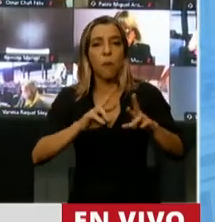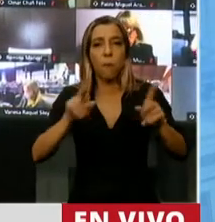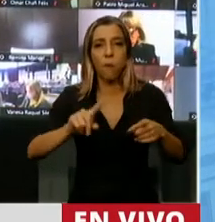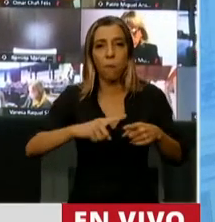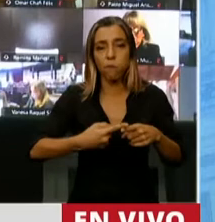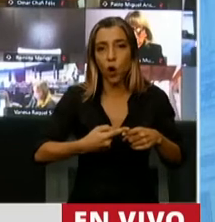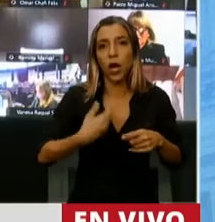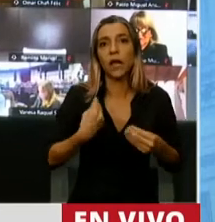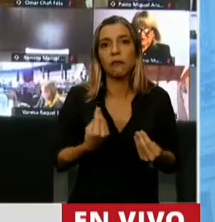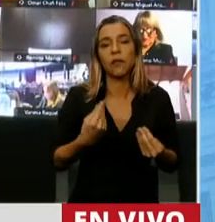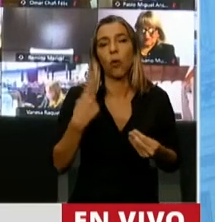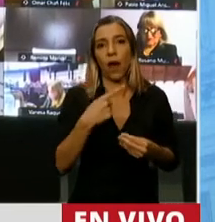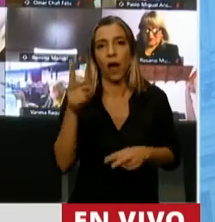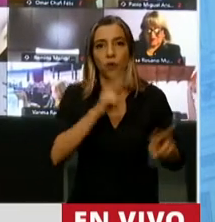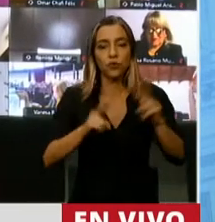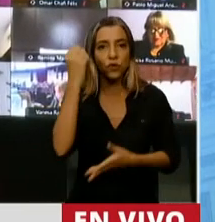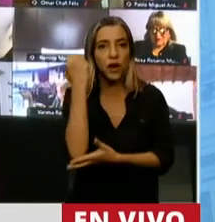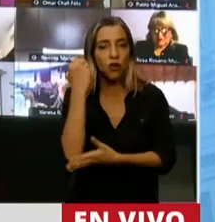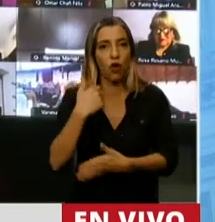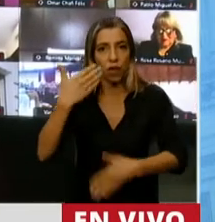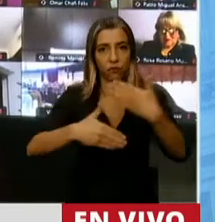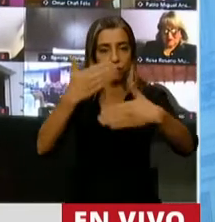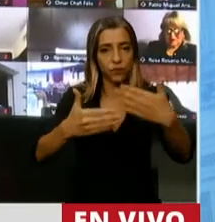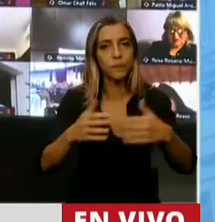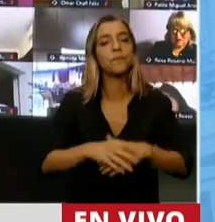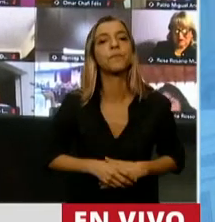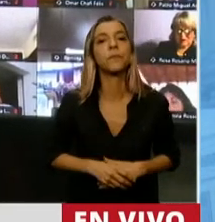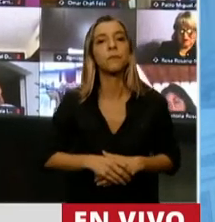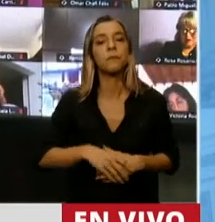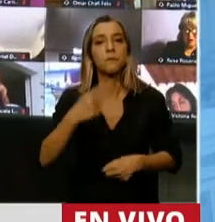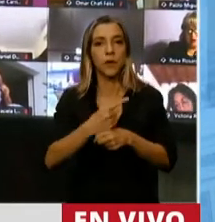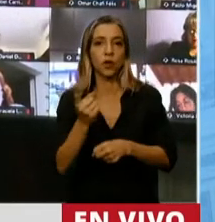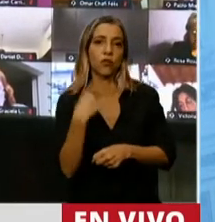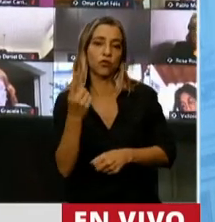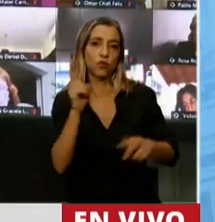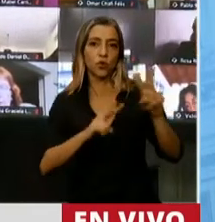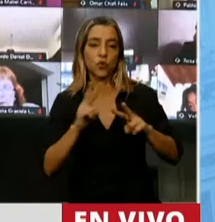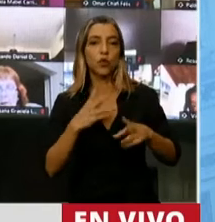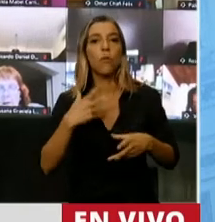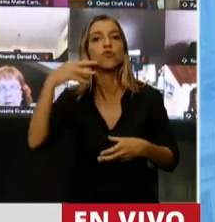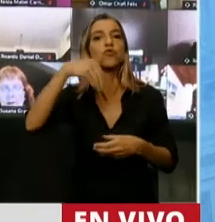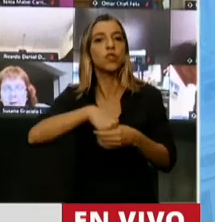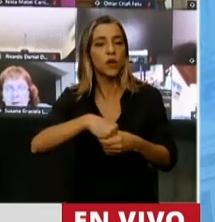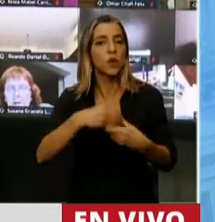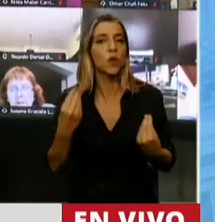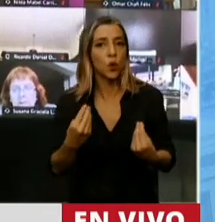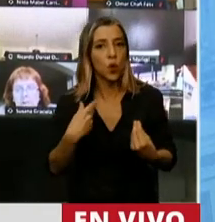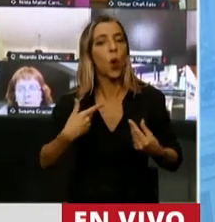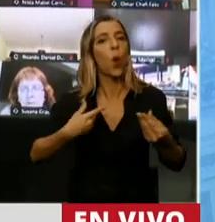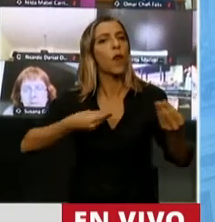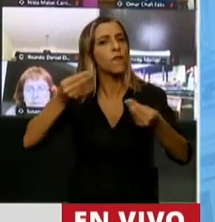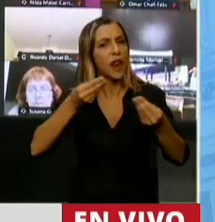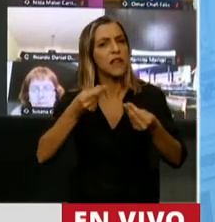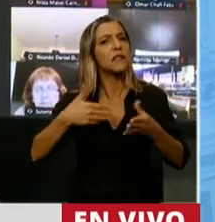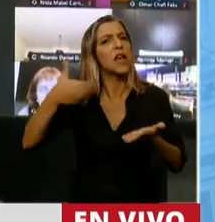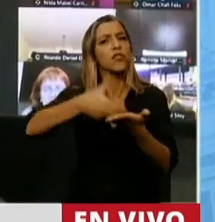para la reactivación económica. Una de esas medidas necesarias es incluir el financiamiento para mantener el